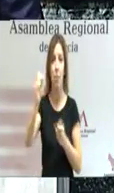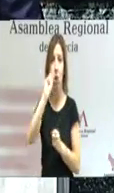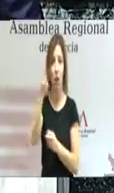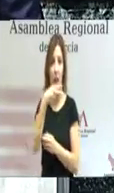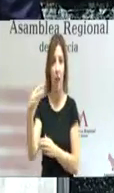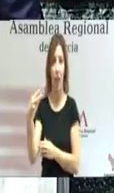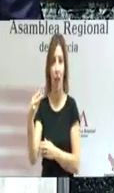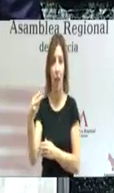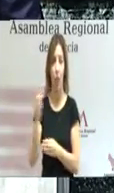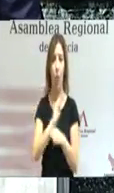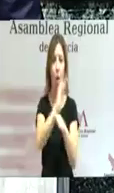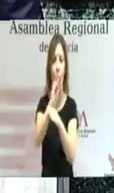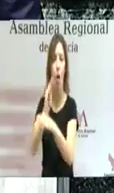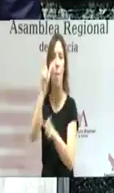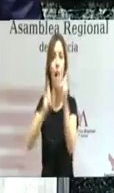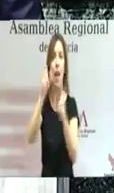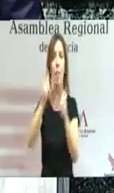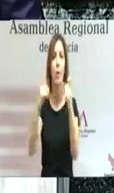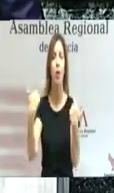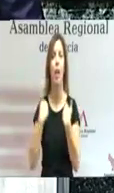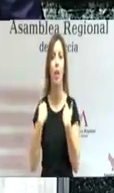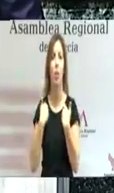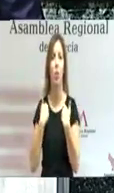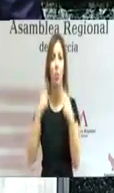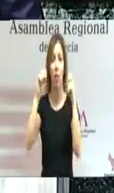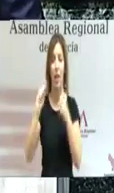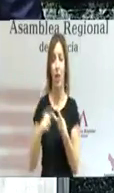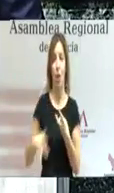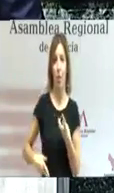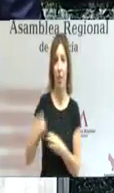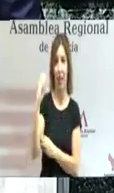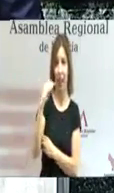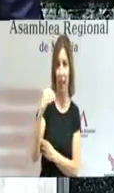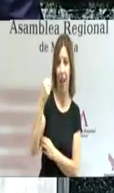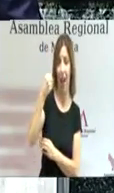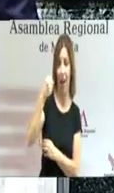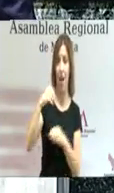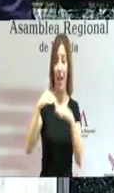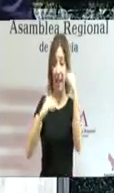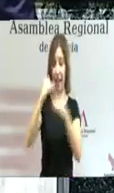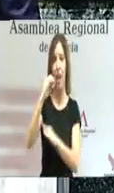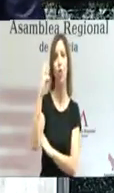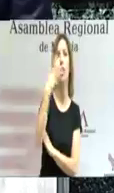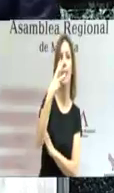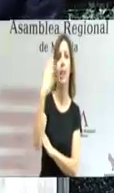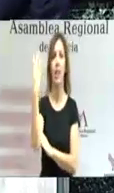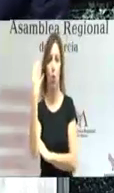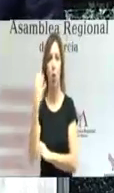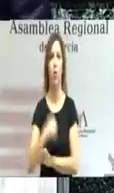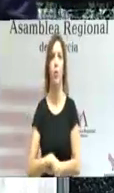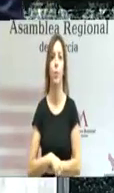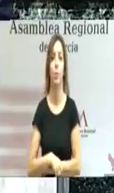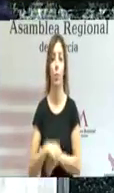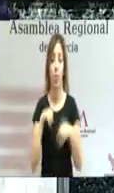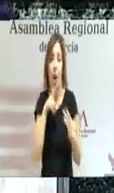nuevos tratamientos lleguen a todos los afectados de los grados tres y cuatro. Hoy, en nuestra región,